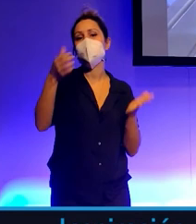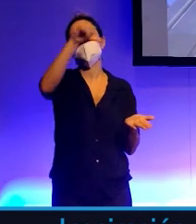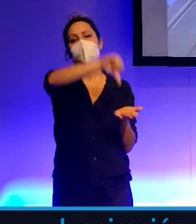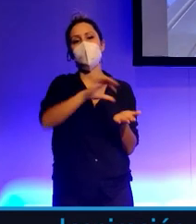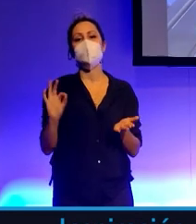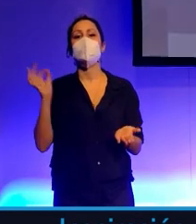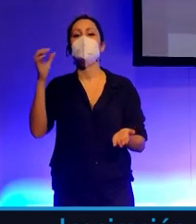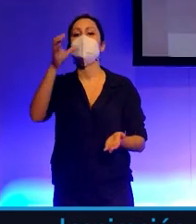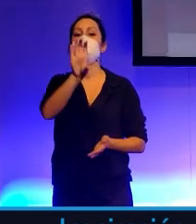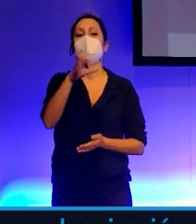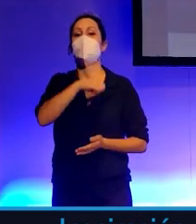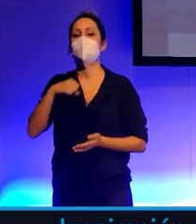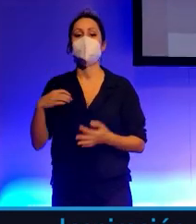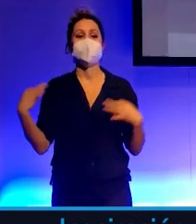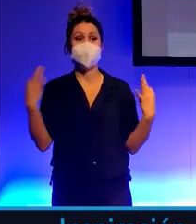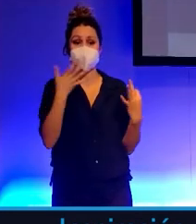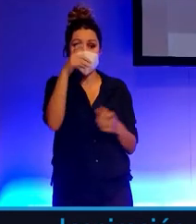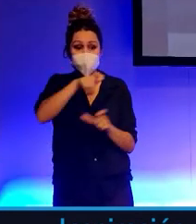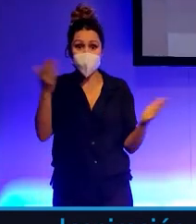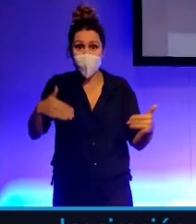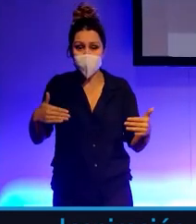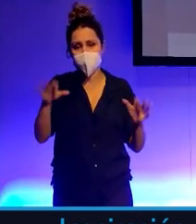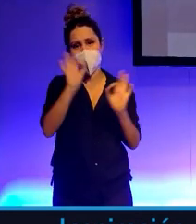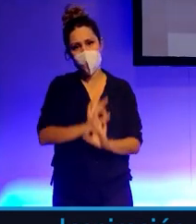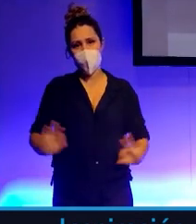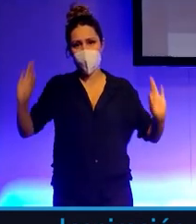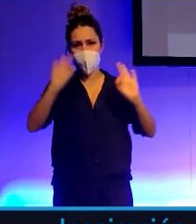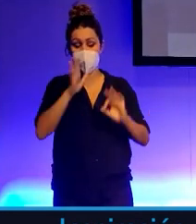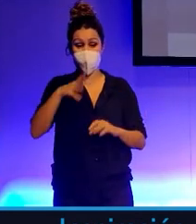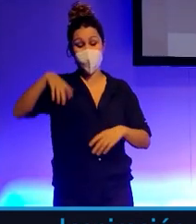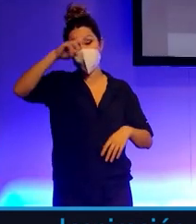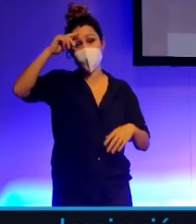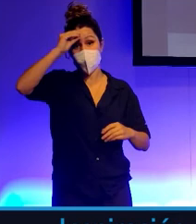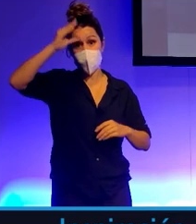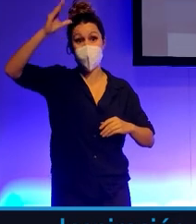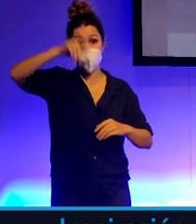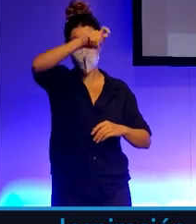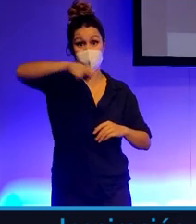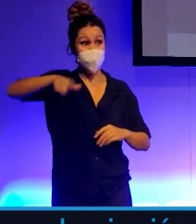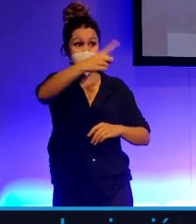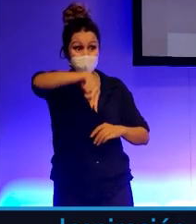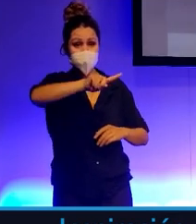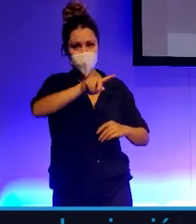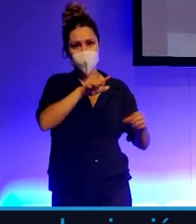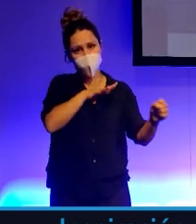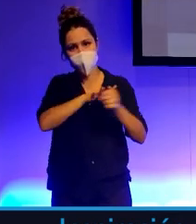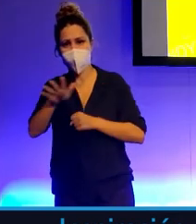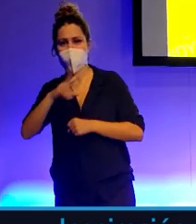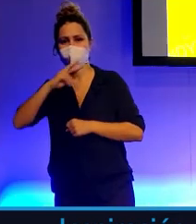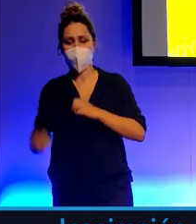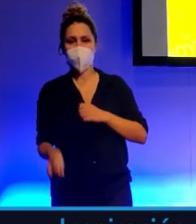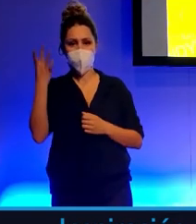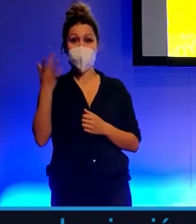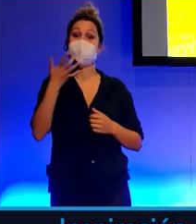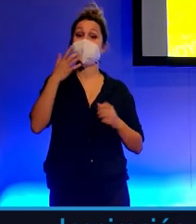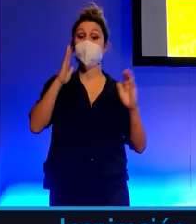una comunidad autónoma sin su gente? No es nada. Porque en el talento de las personas es donde se construye el verdadero valor. Entonces, si en